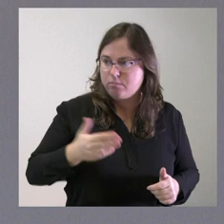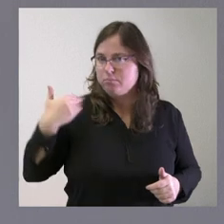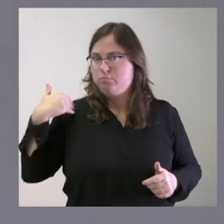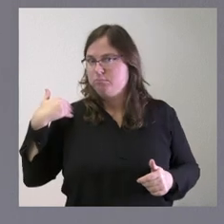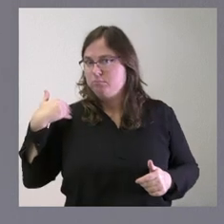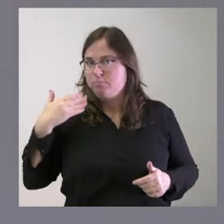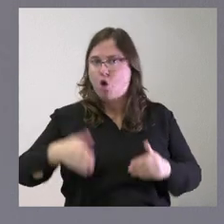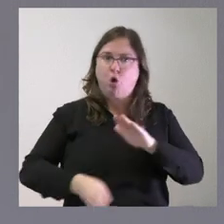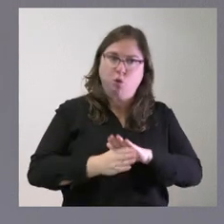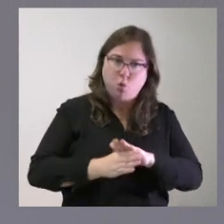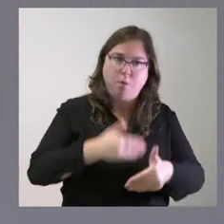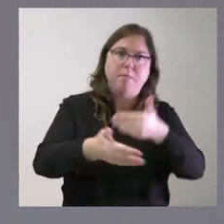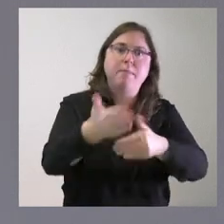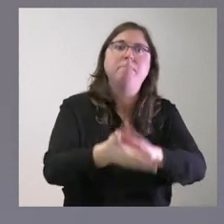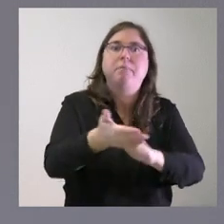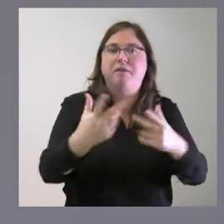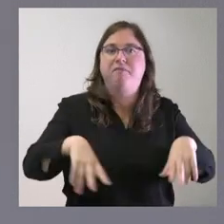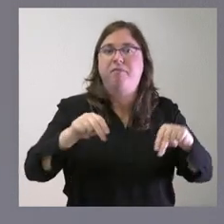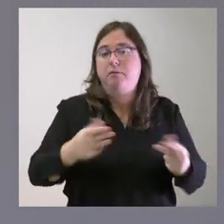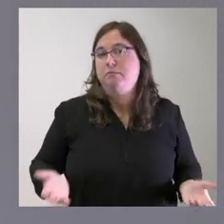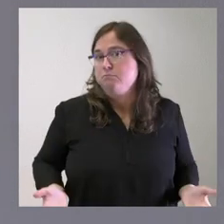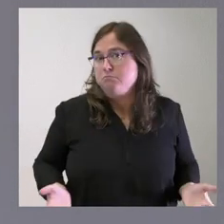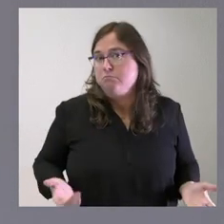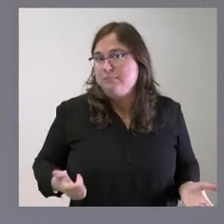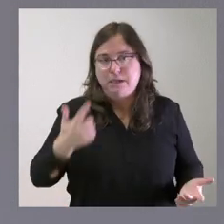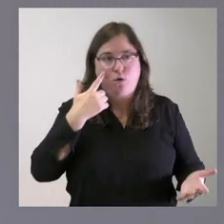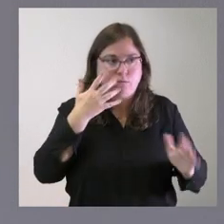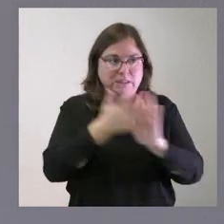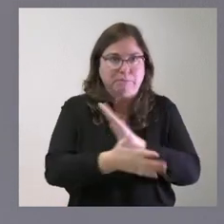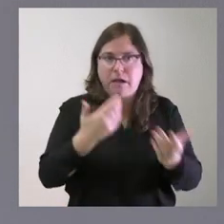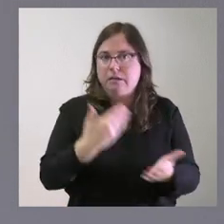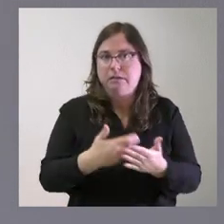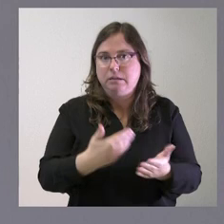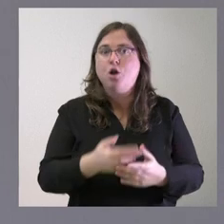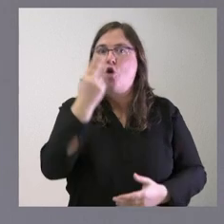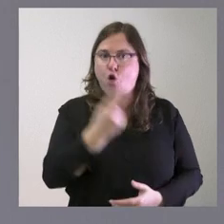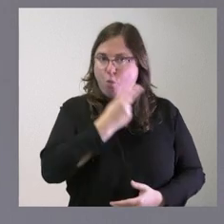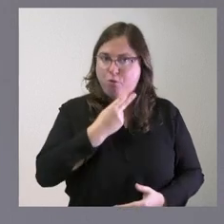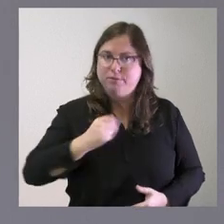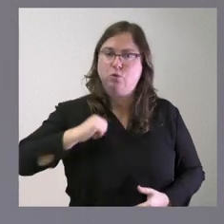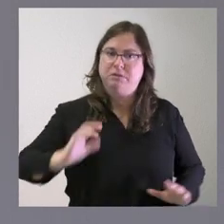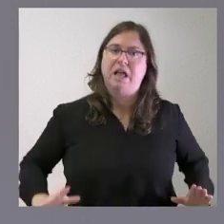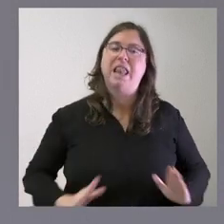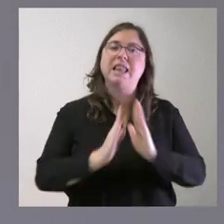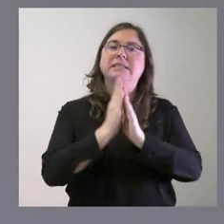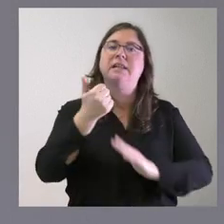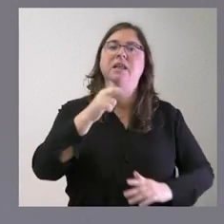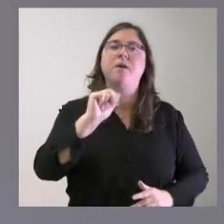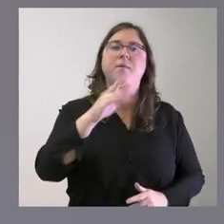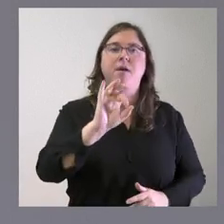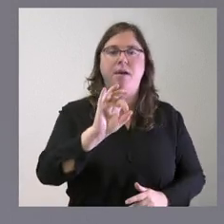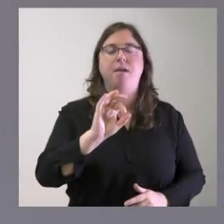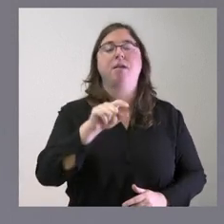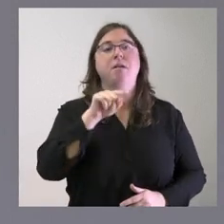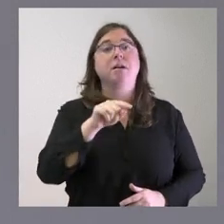y que van a acabar por tanto esto es lo que yo quiero poner de manifiesto nuestro claro compromiso con el hospital Santa Barbara y yo a quien